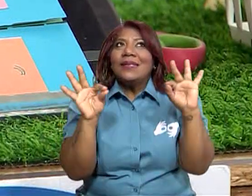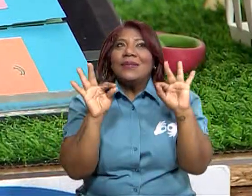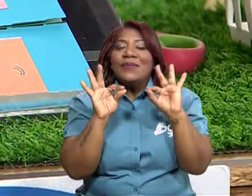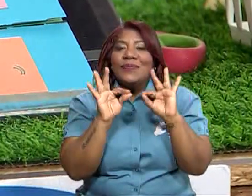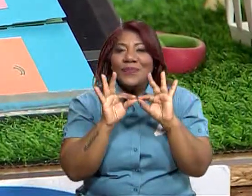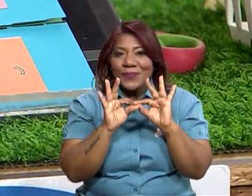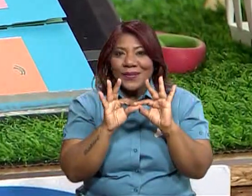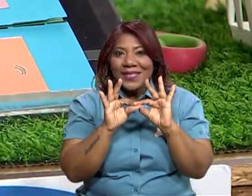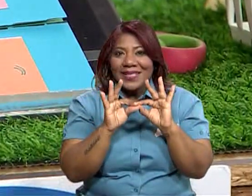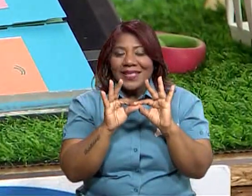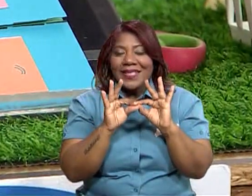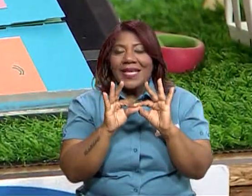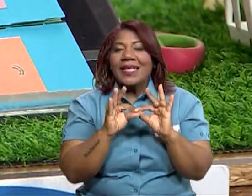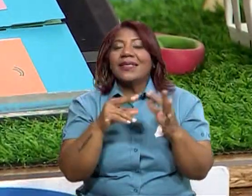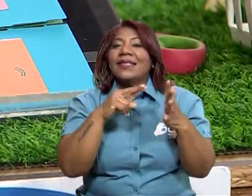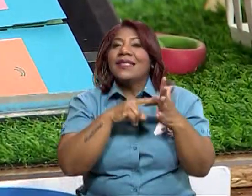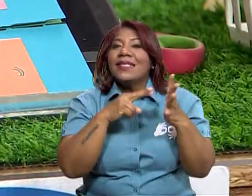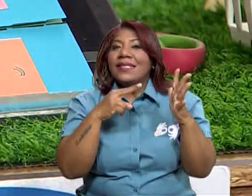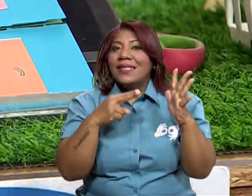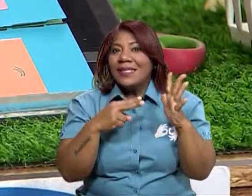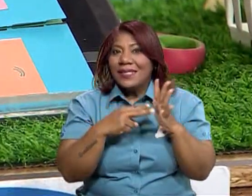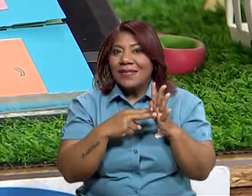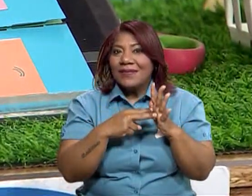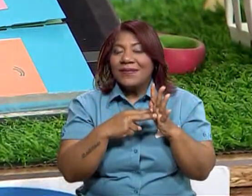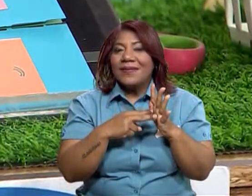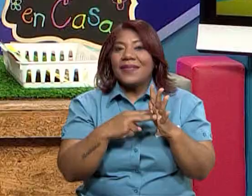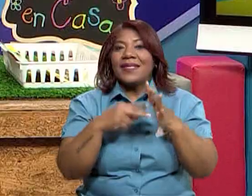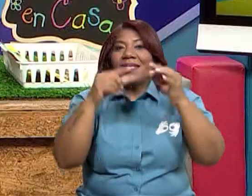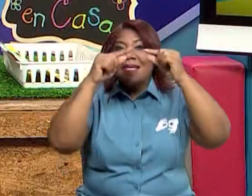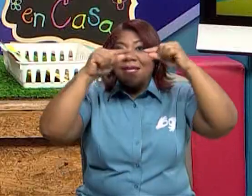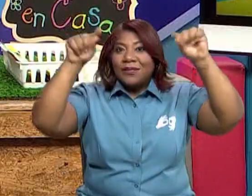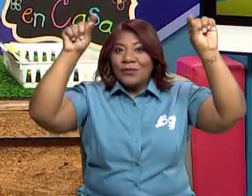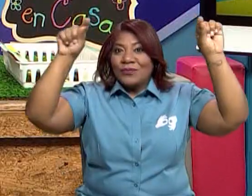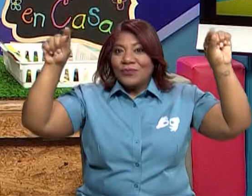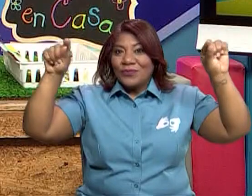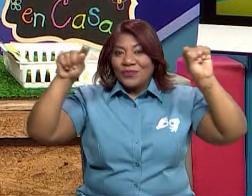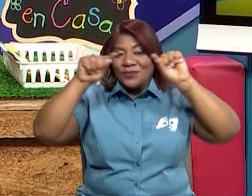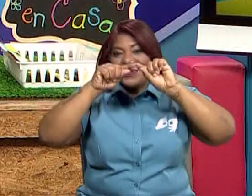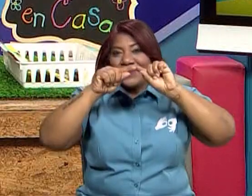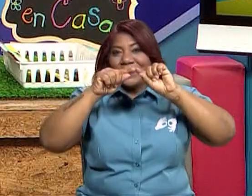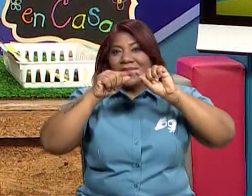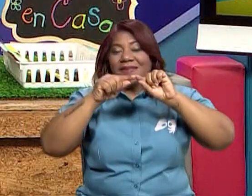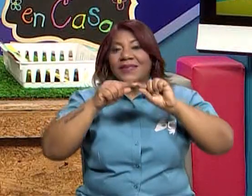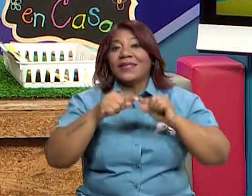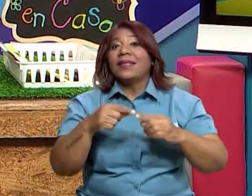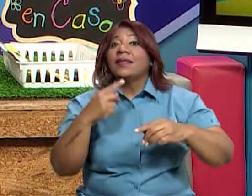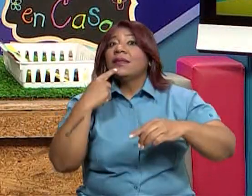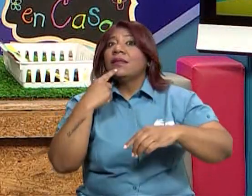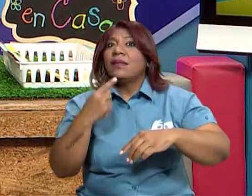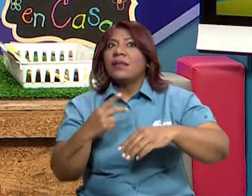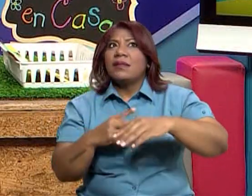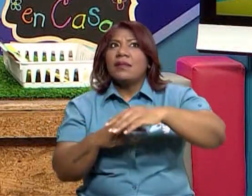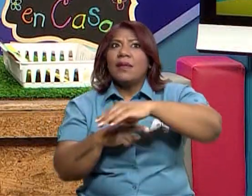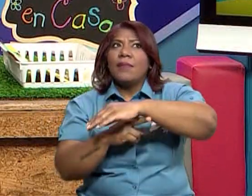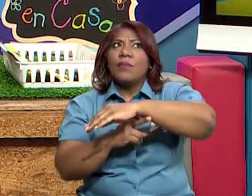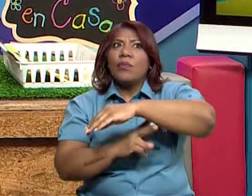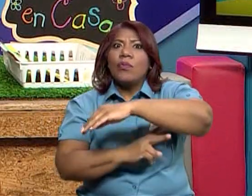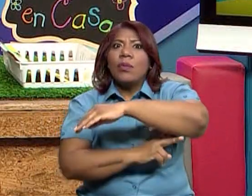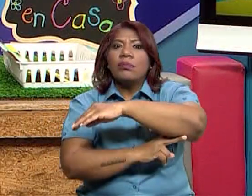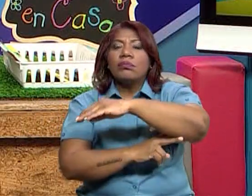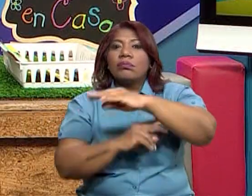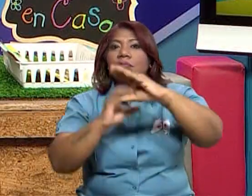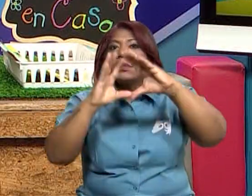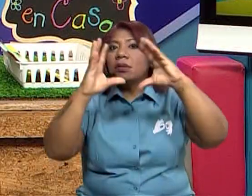ampliación del canal, qué significa Promundo y beneficio, por qué crees que se le llama Puente del Mundo, Corazón del Universo y esos